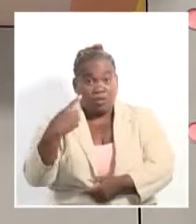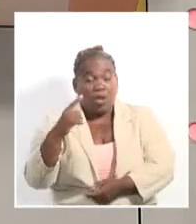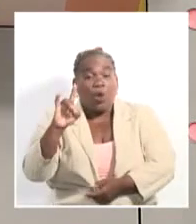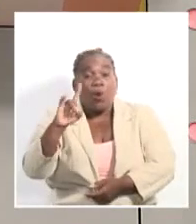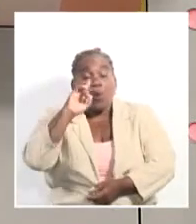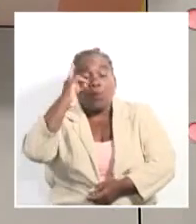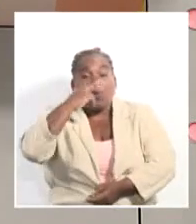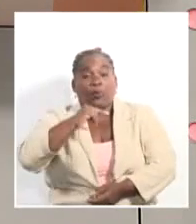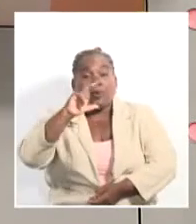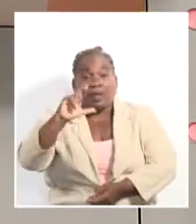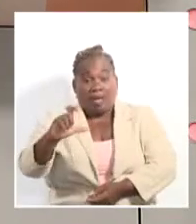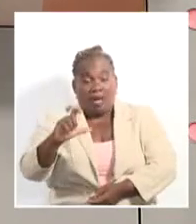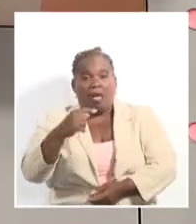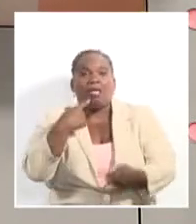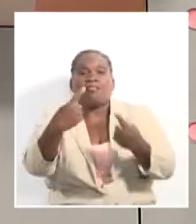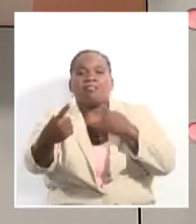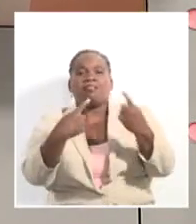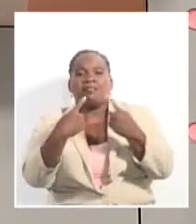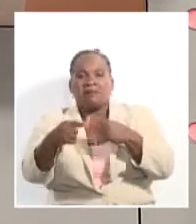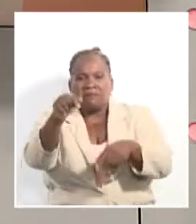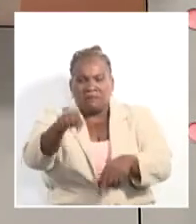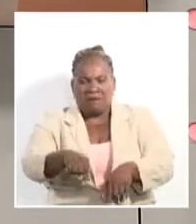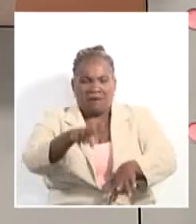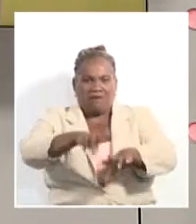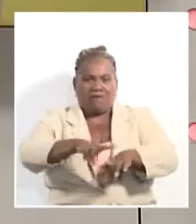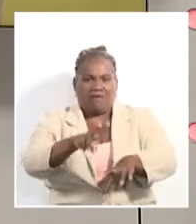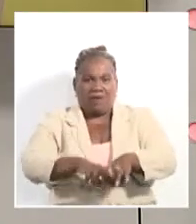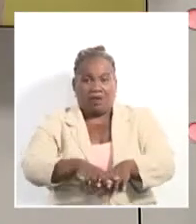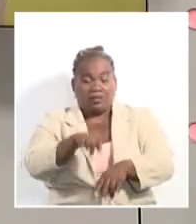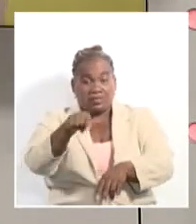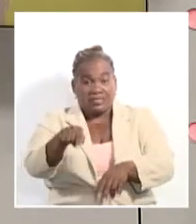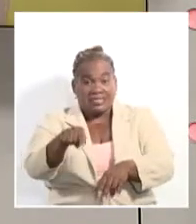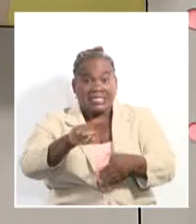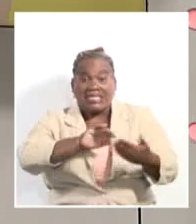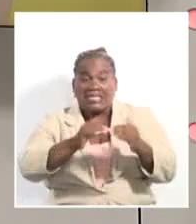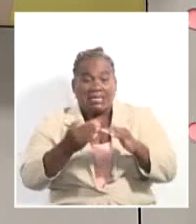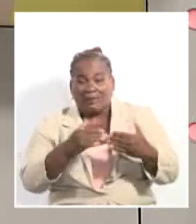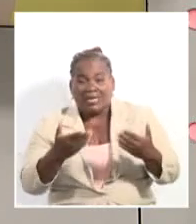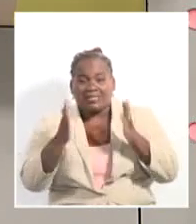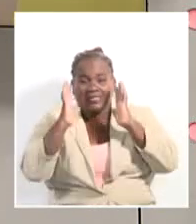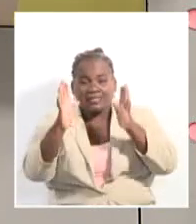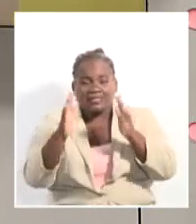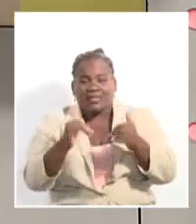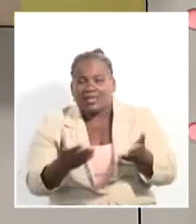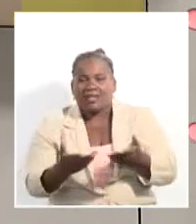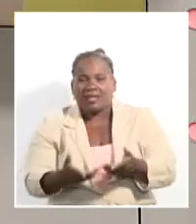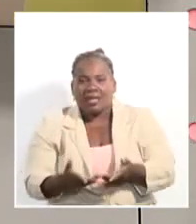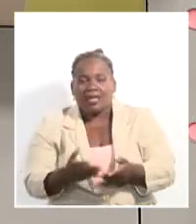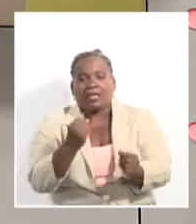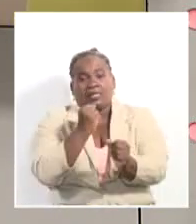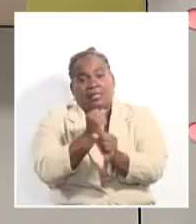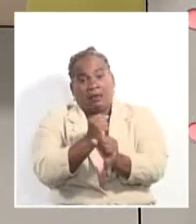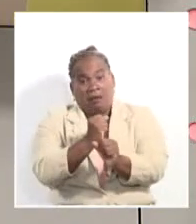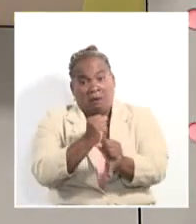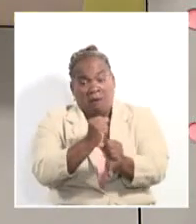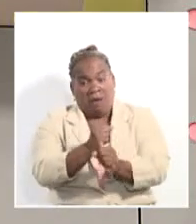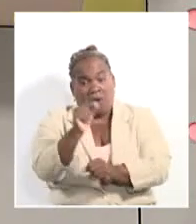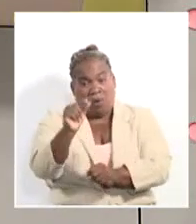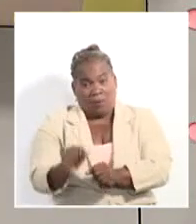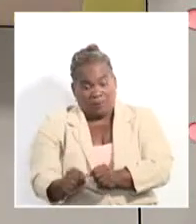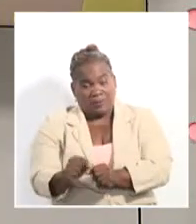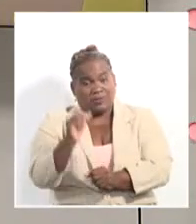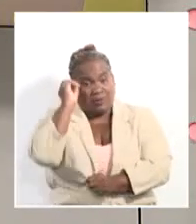dialogan hoy en La Habana. En el encuentro, los debates se centran en temas tales como las fuentes de empleo para los creadores, el